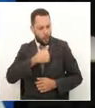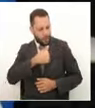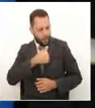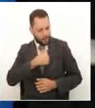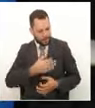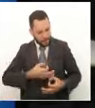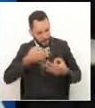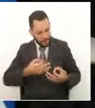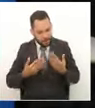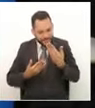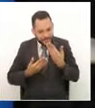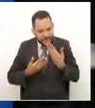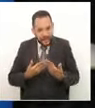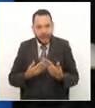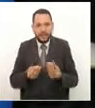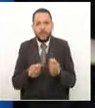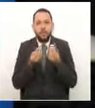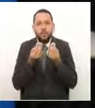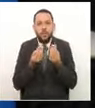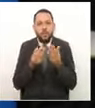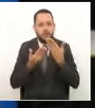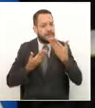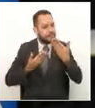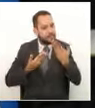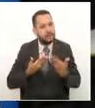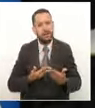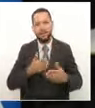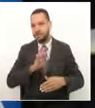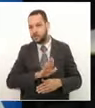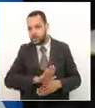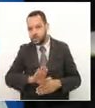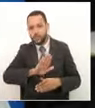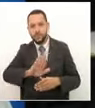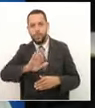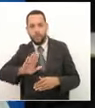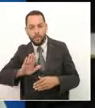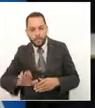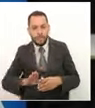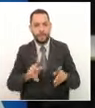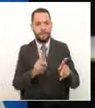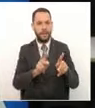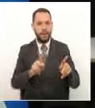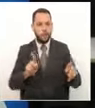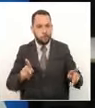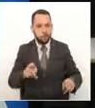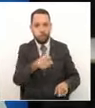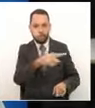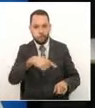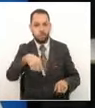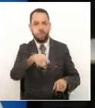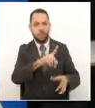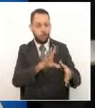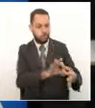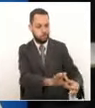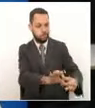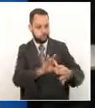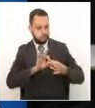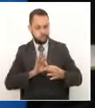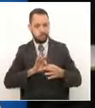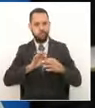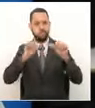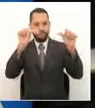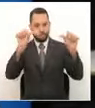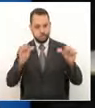mi más sincero agradecimiento a los miles de risaraldenses que se unieron a esta campaña